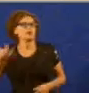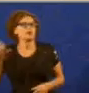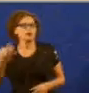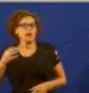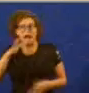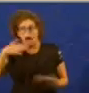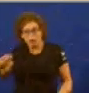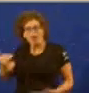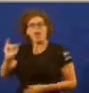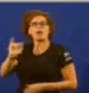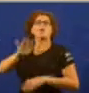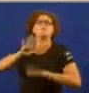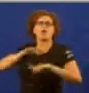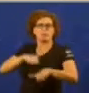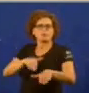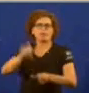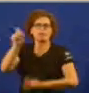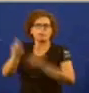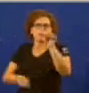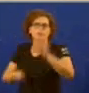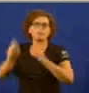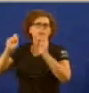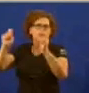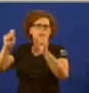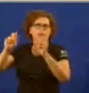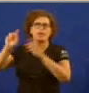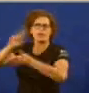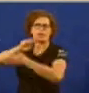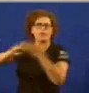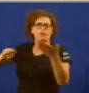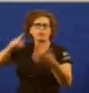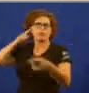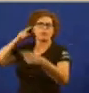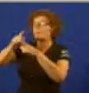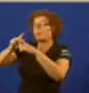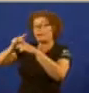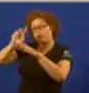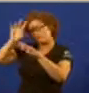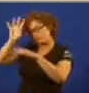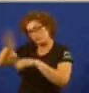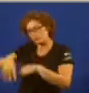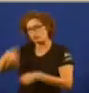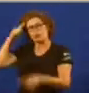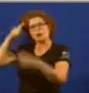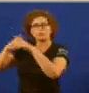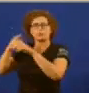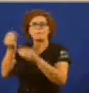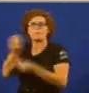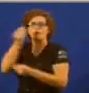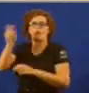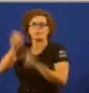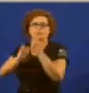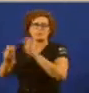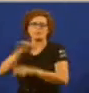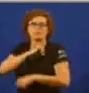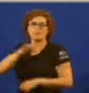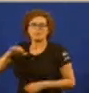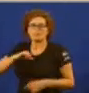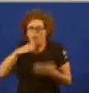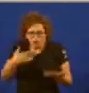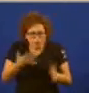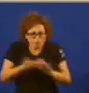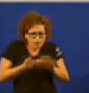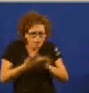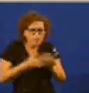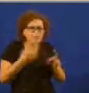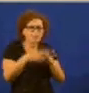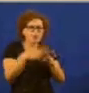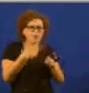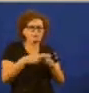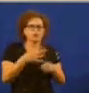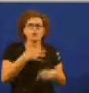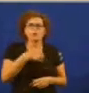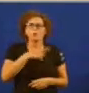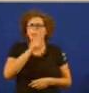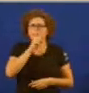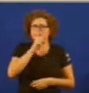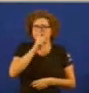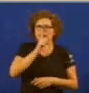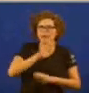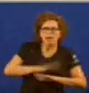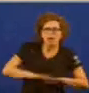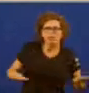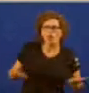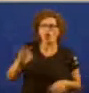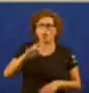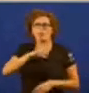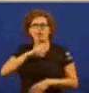movilización popular persistente en Cataluña en favor da independencia é o tempo da política non é o tempo do silencio nin da